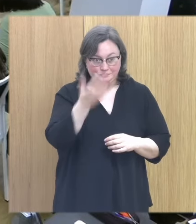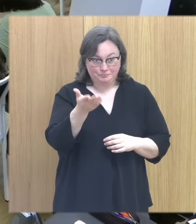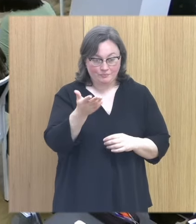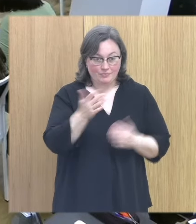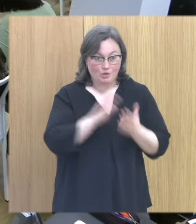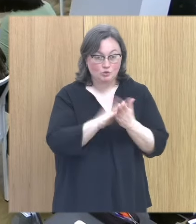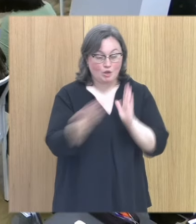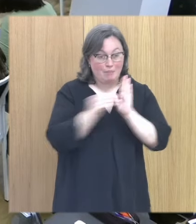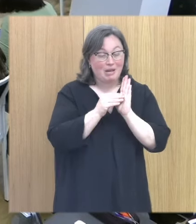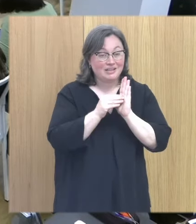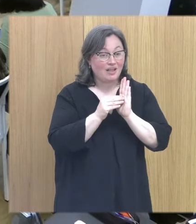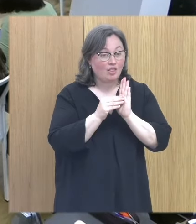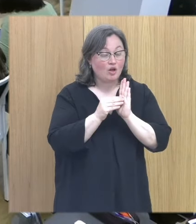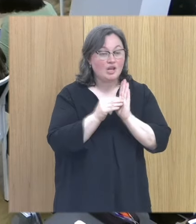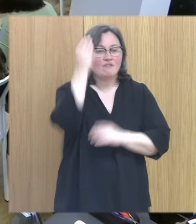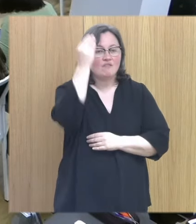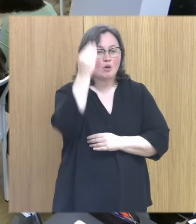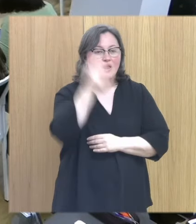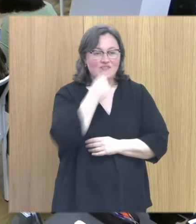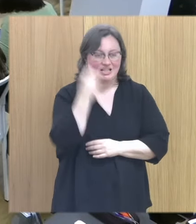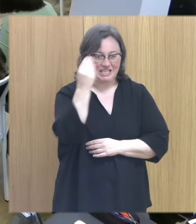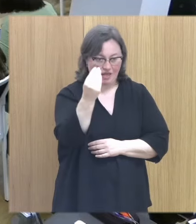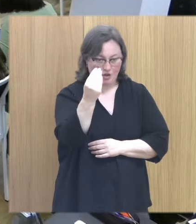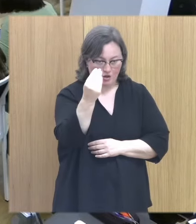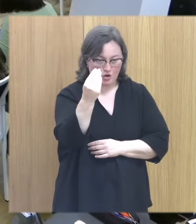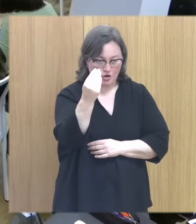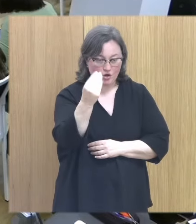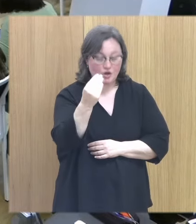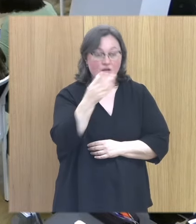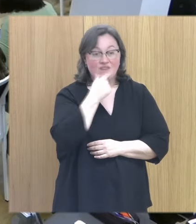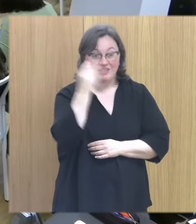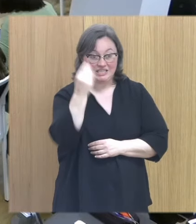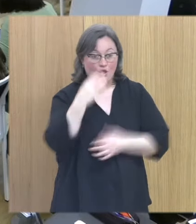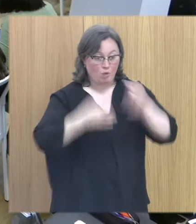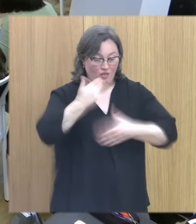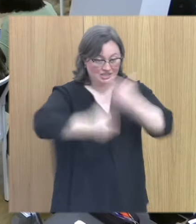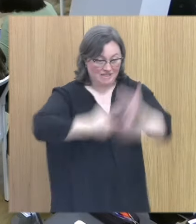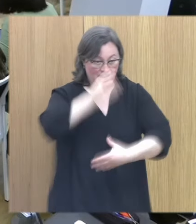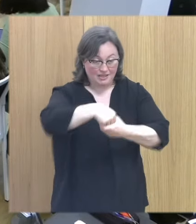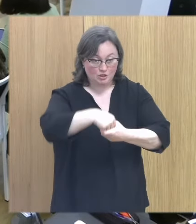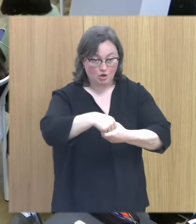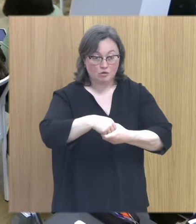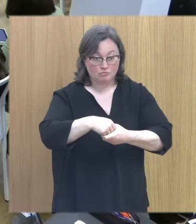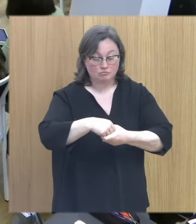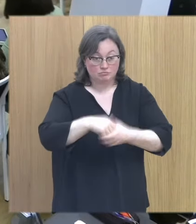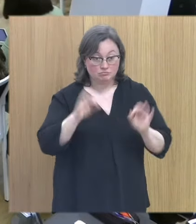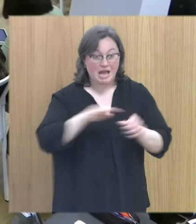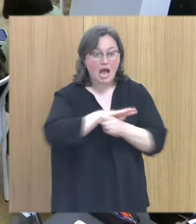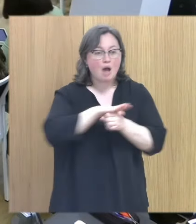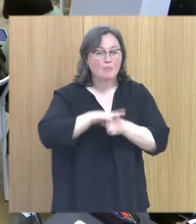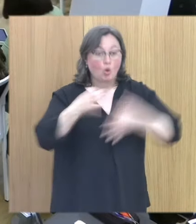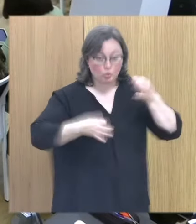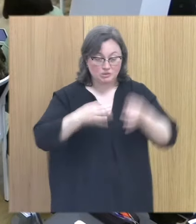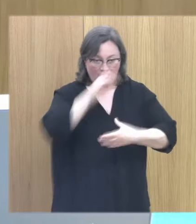implantación de la figura de facilitador facilitador facilitadora procesal en el ámbito de